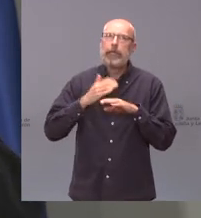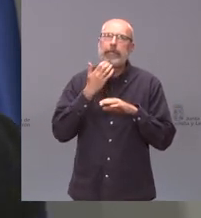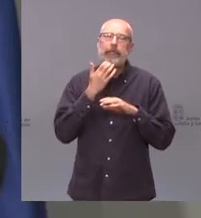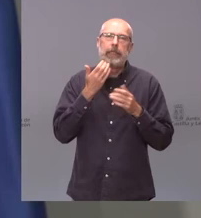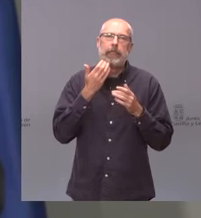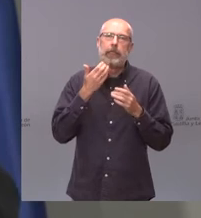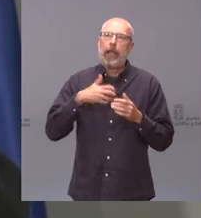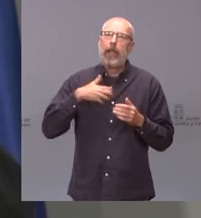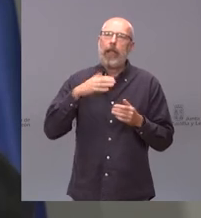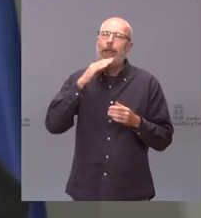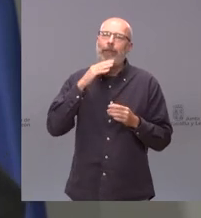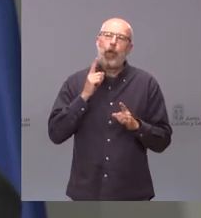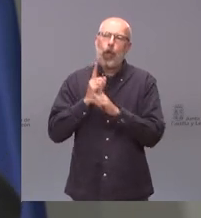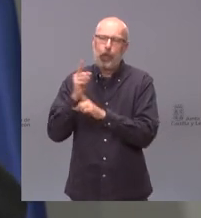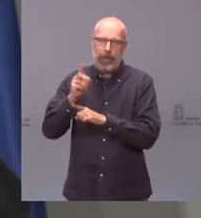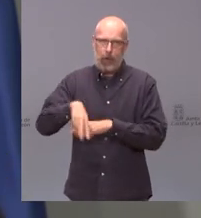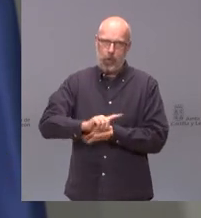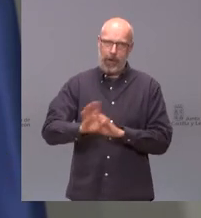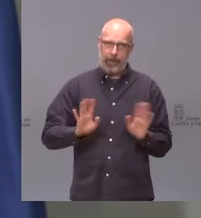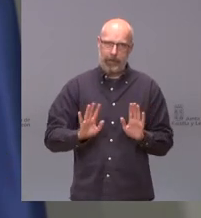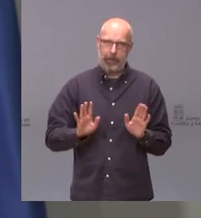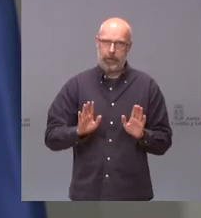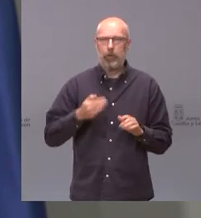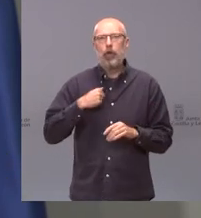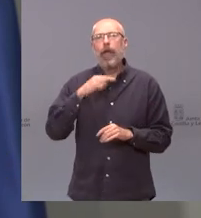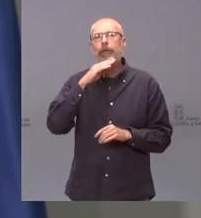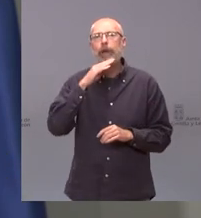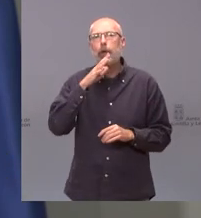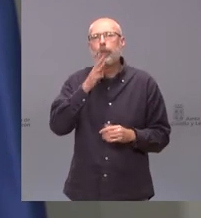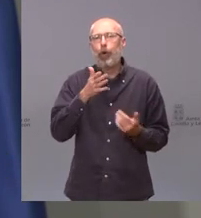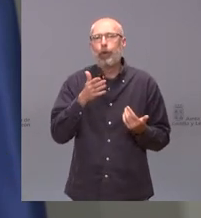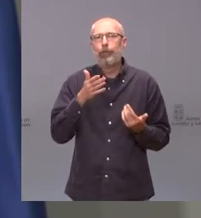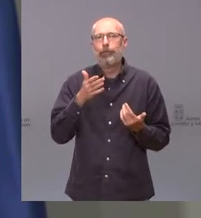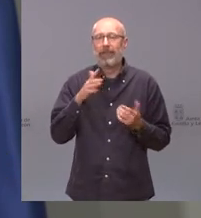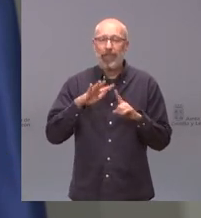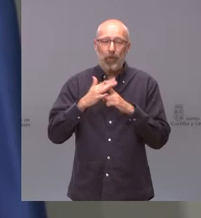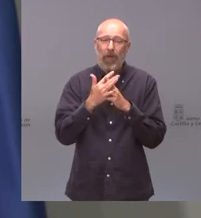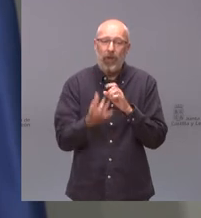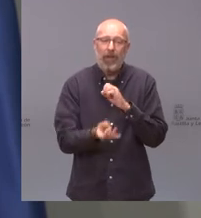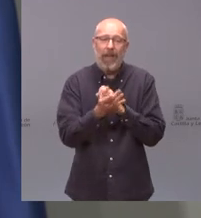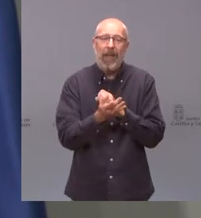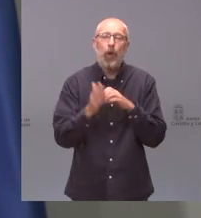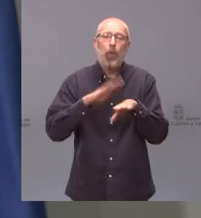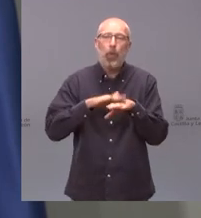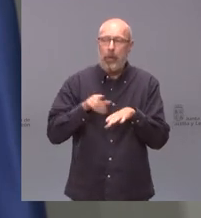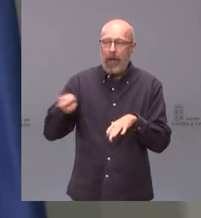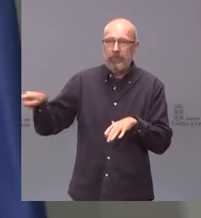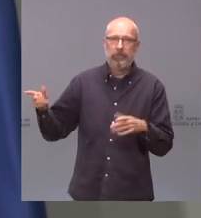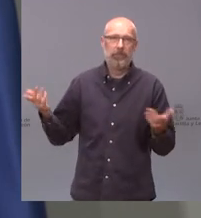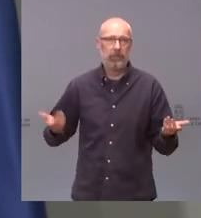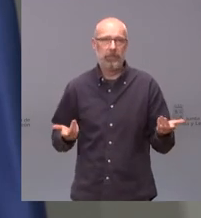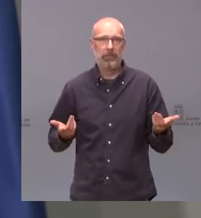mi enfado no es con usted naturalmente mi enfado es con quien plantea esta situación es que llevamos en esta situación